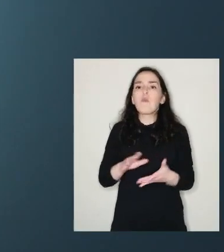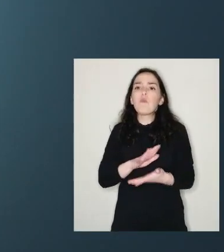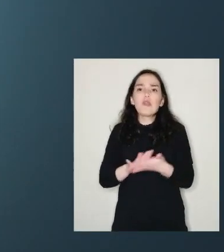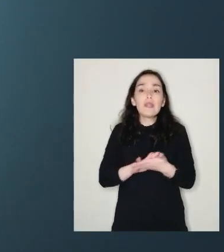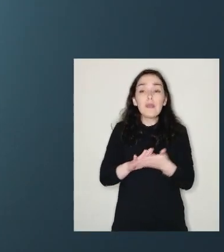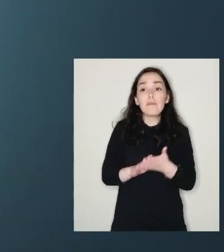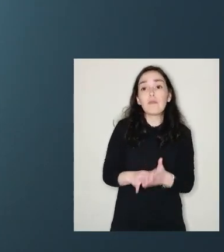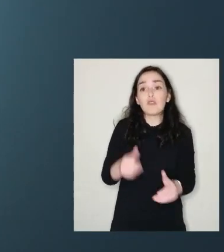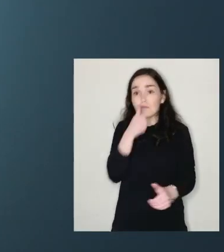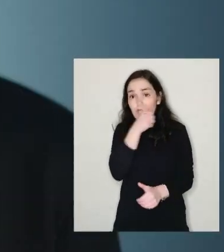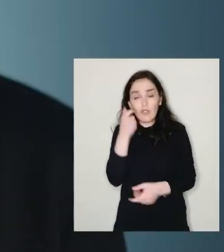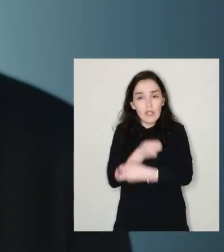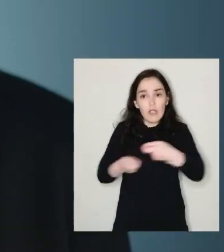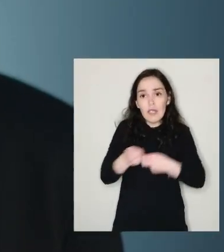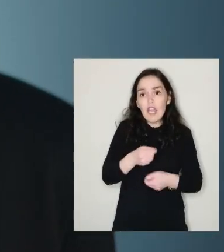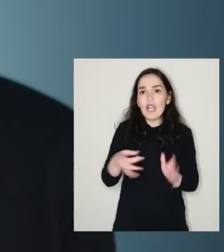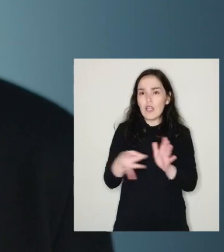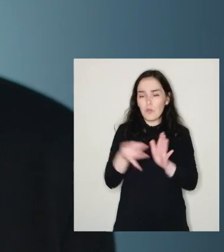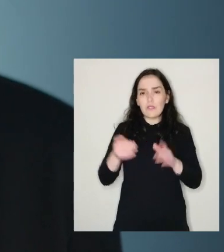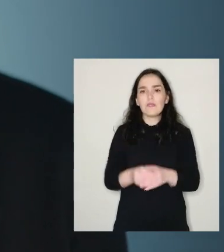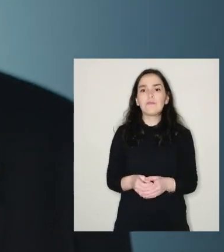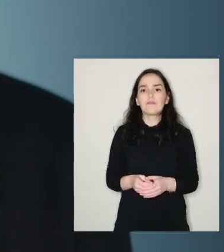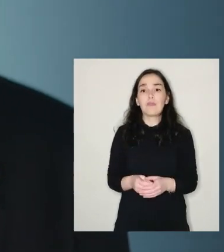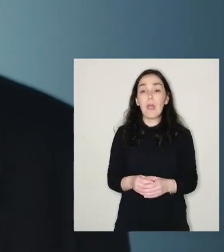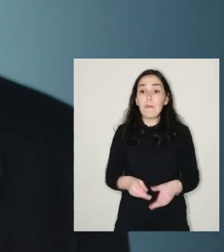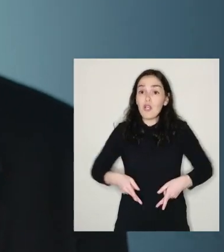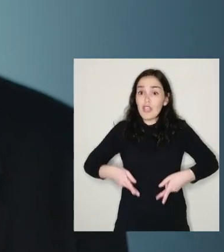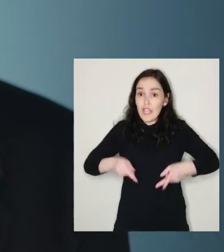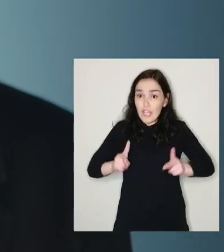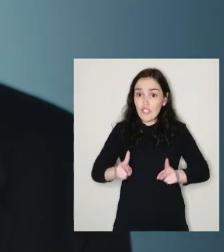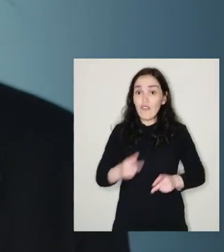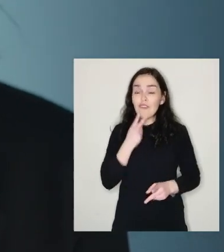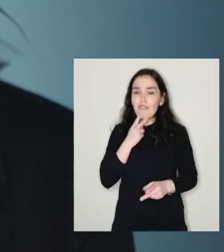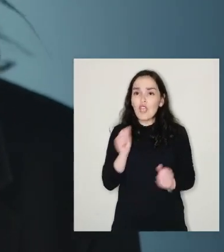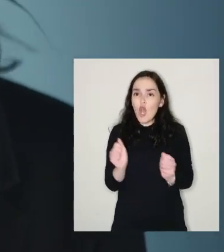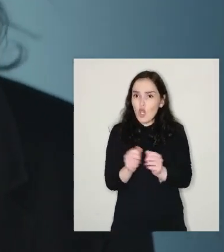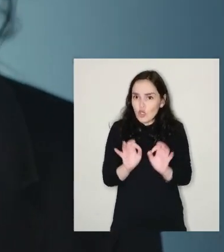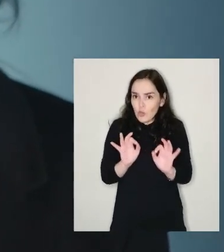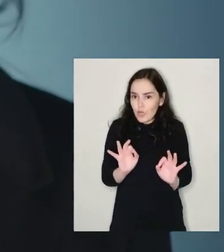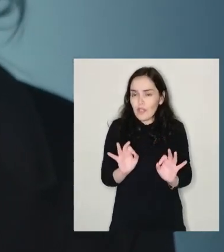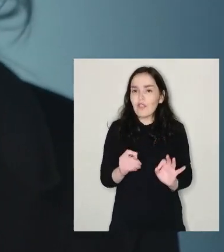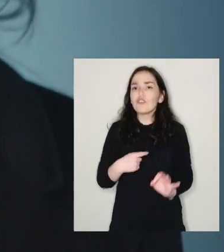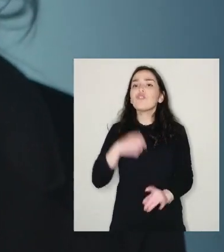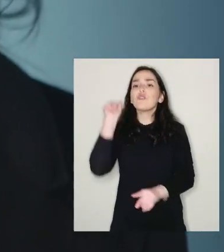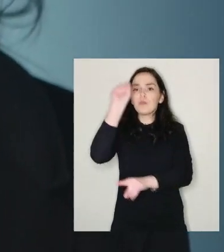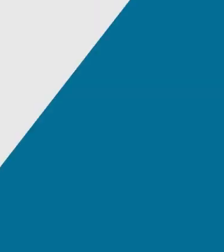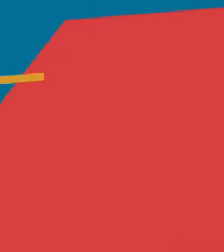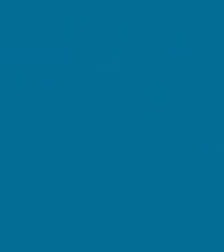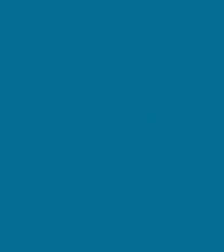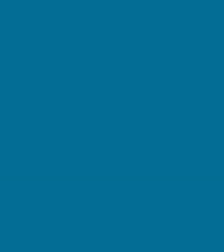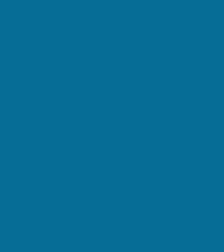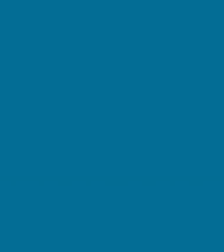narcotráfico y la delincuencia. Por el derecho a vivir con seguridad, yo apruebo.